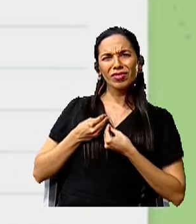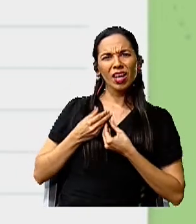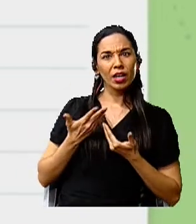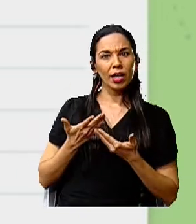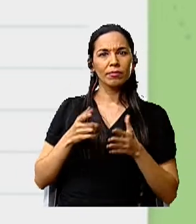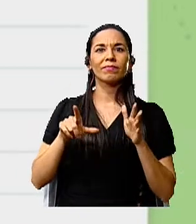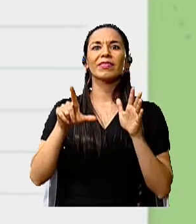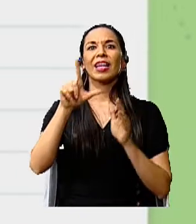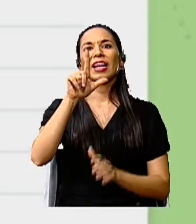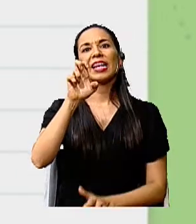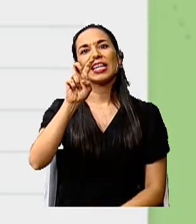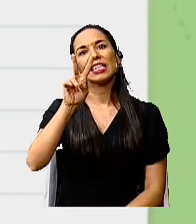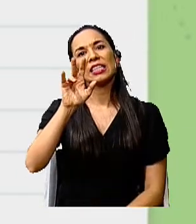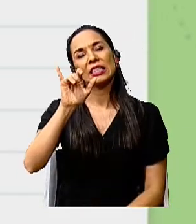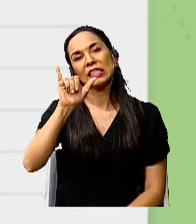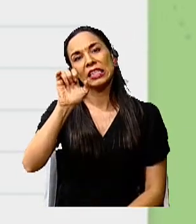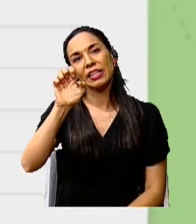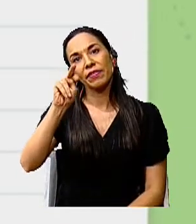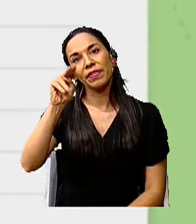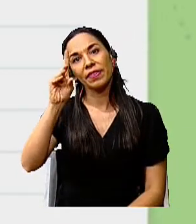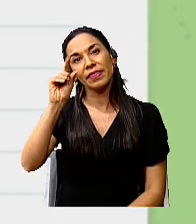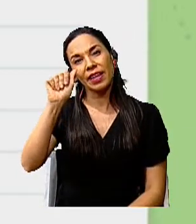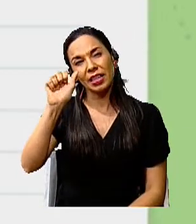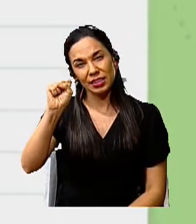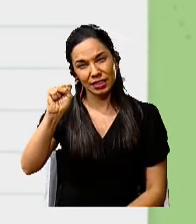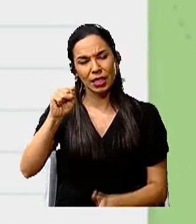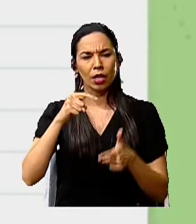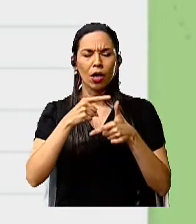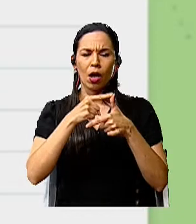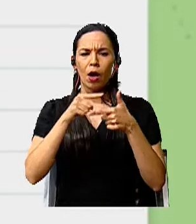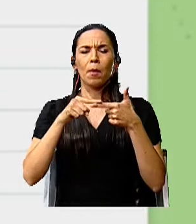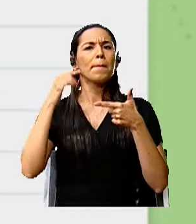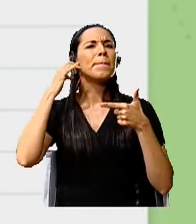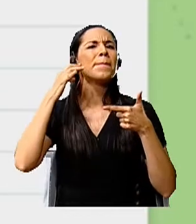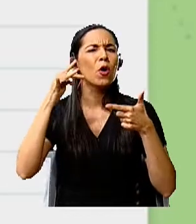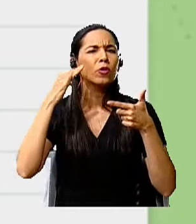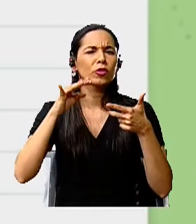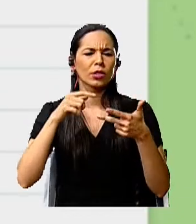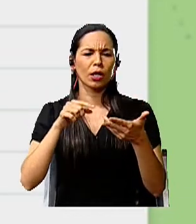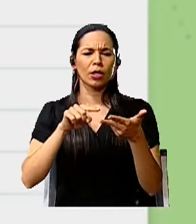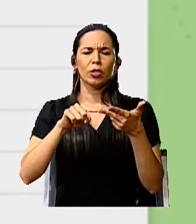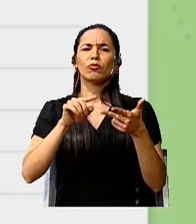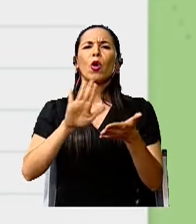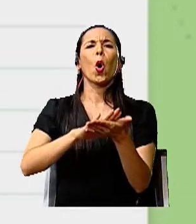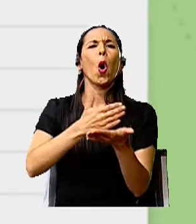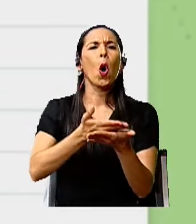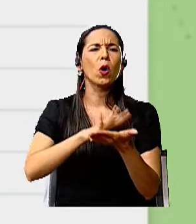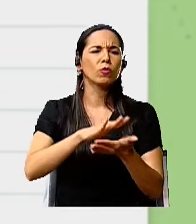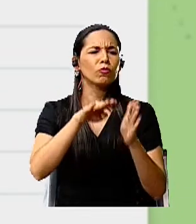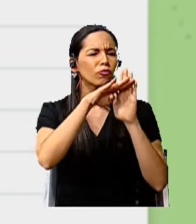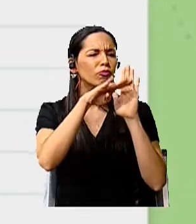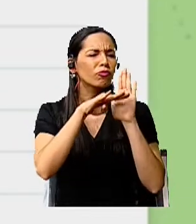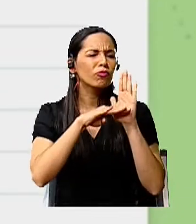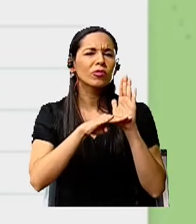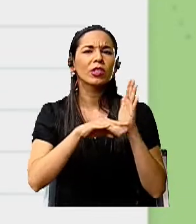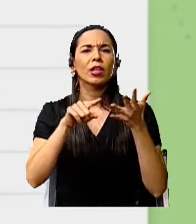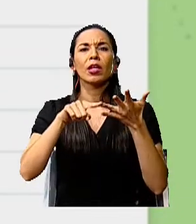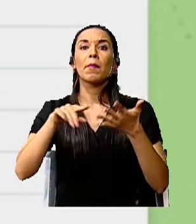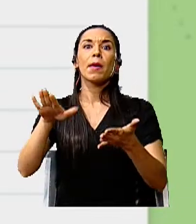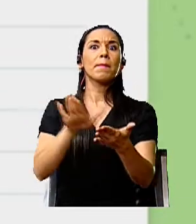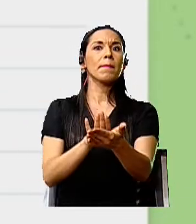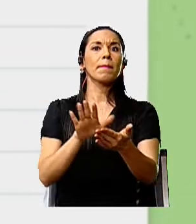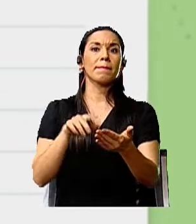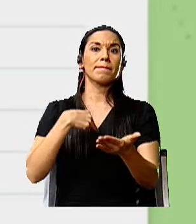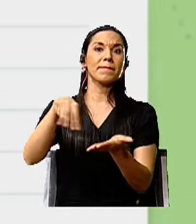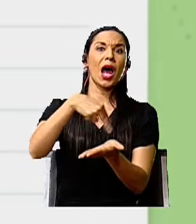Leyendas, música, recetas de cocina y bailes. El arte de pintar